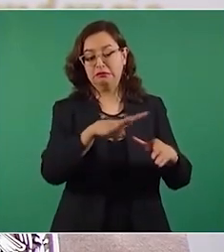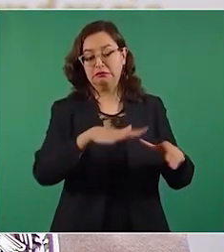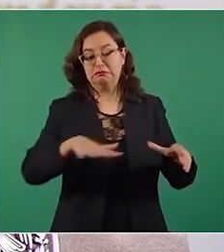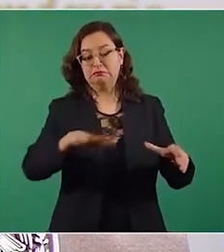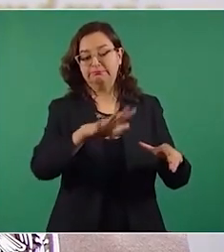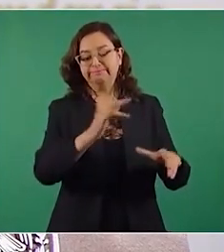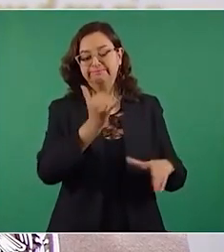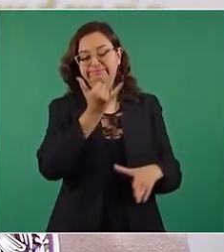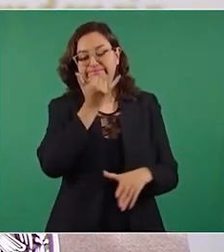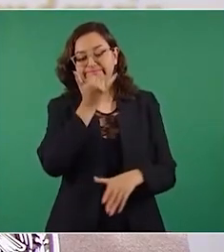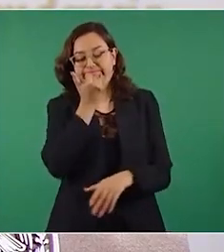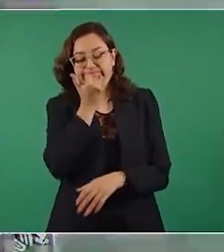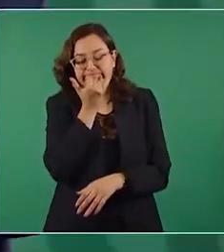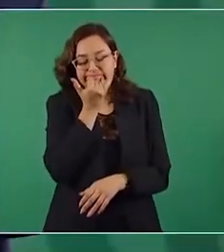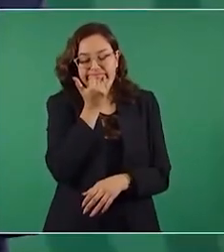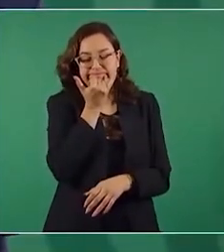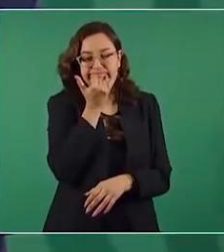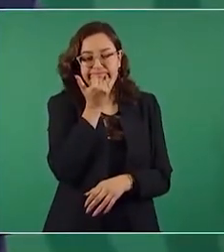que